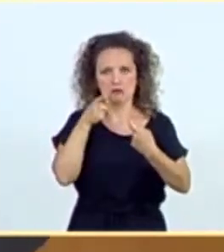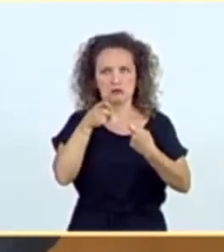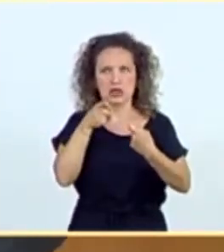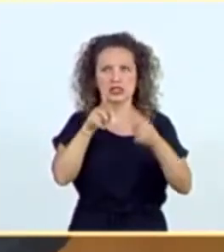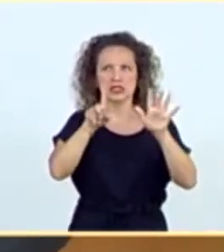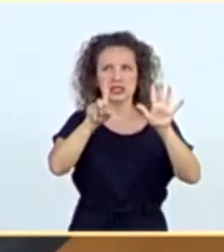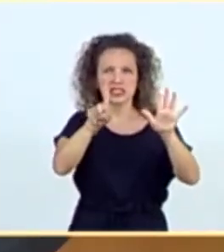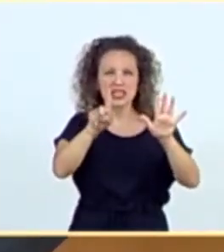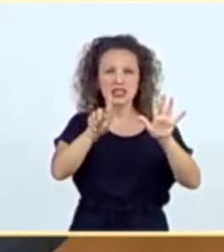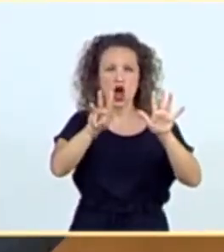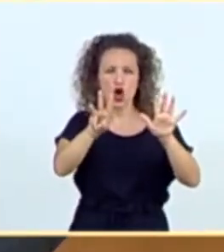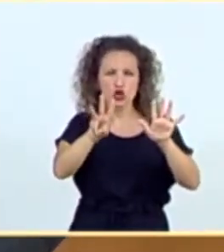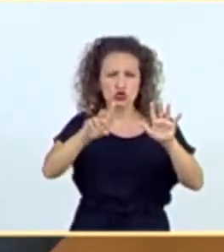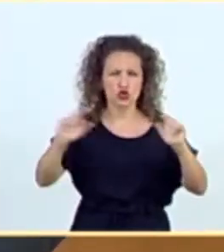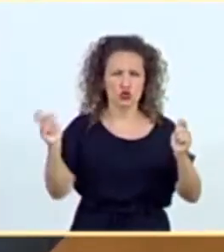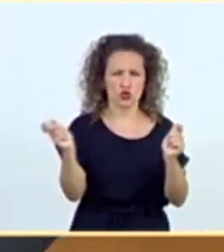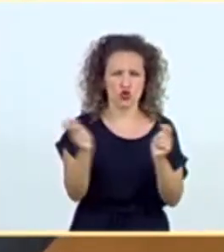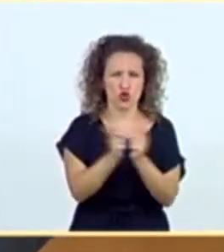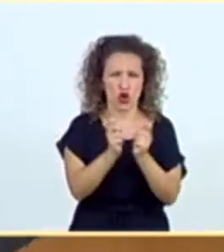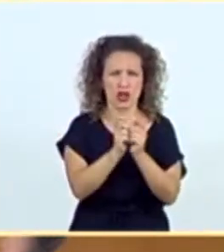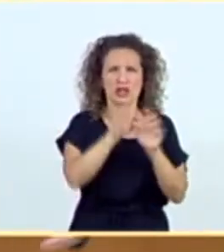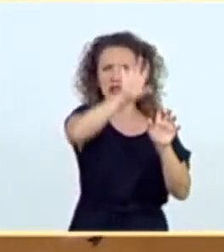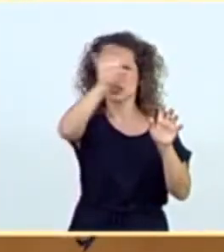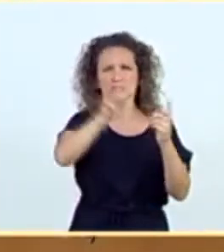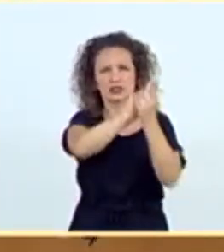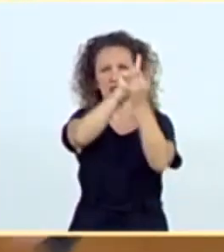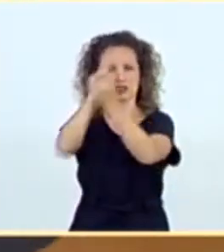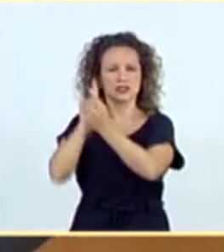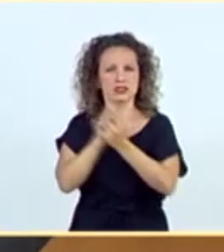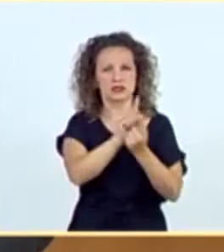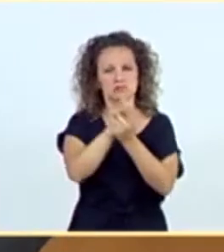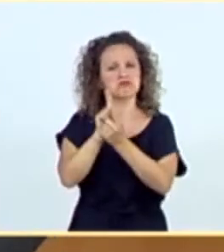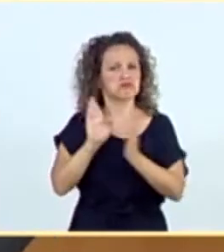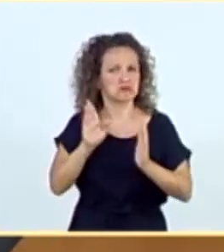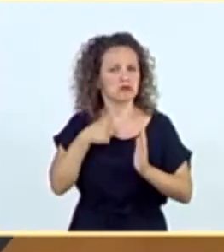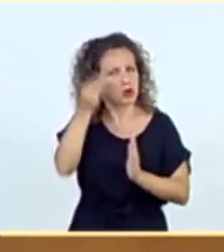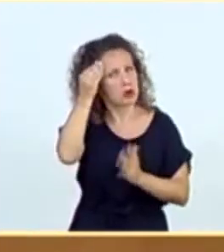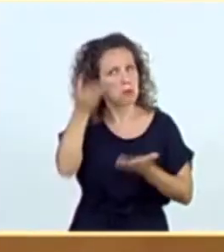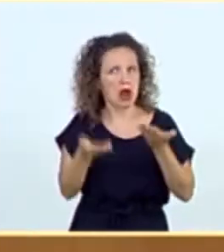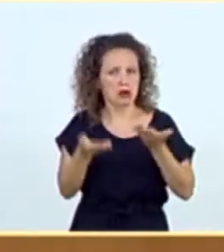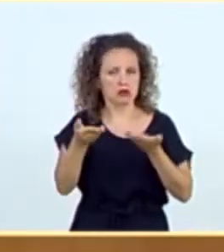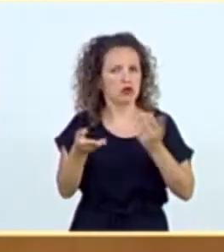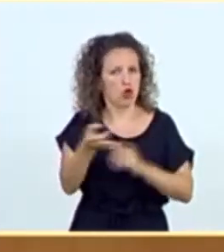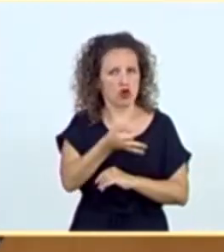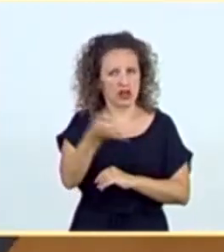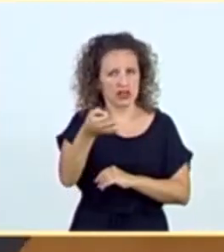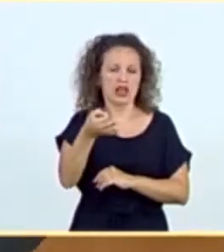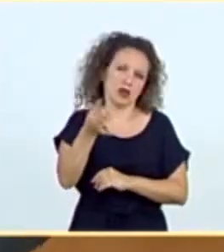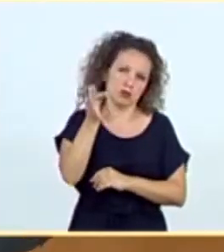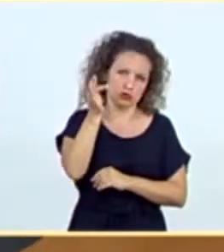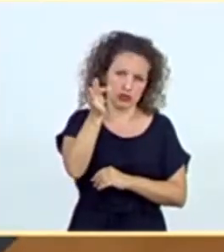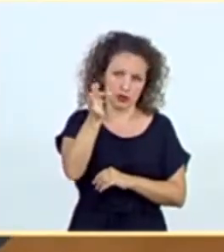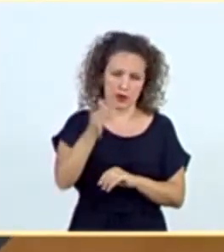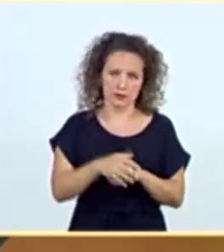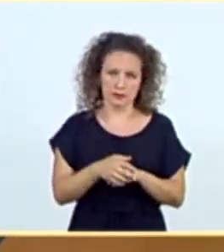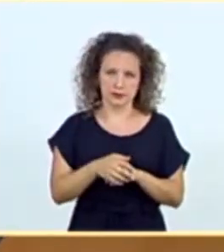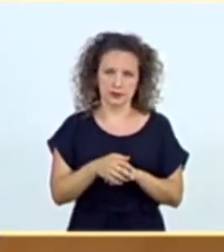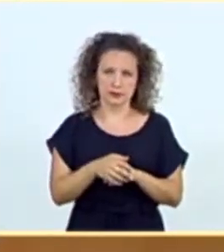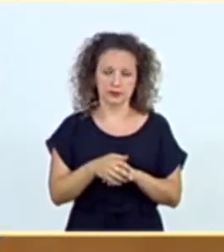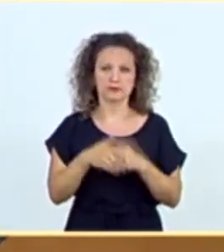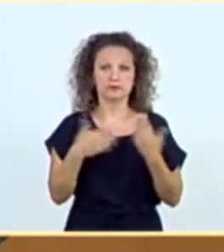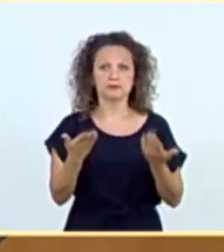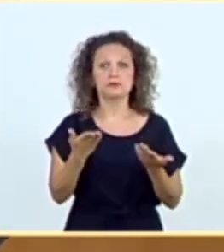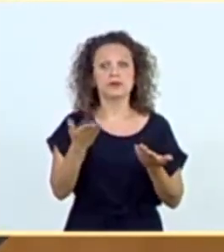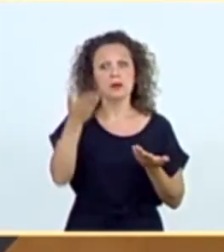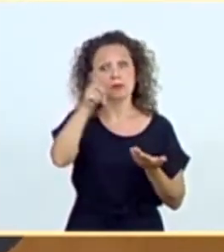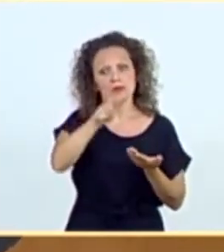68 reuniones bilaterales con las mismas, pues razonablemente correcta y positiva. En